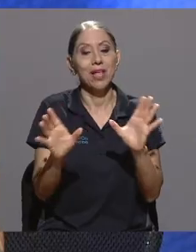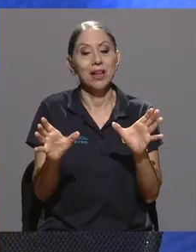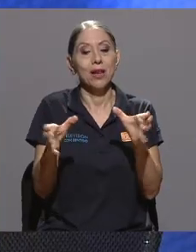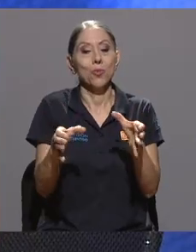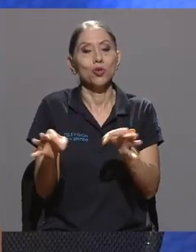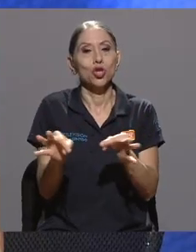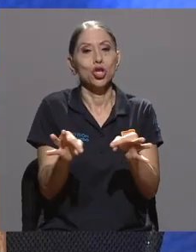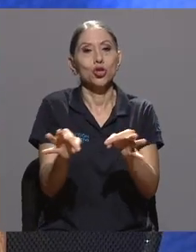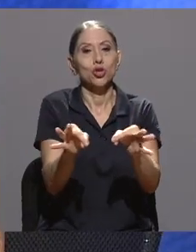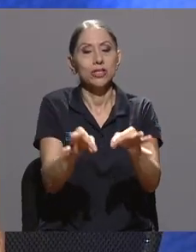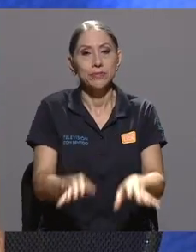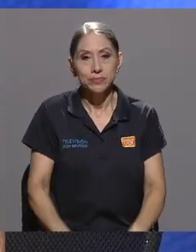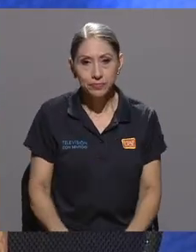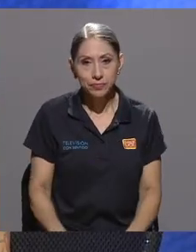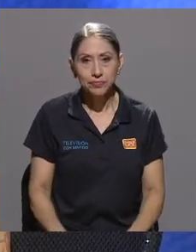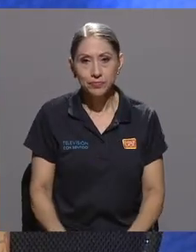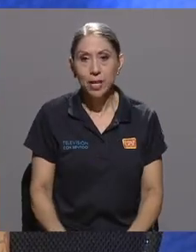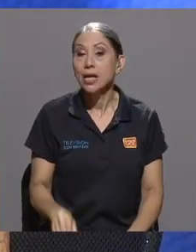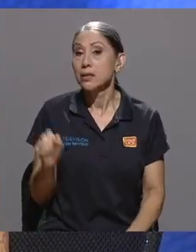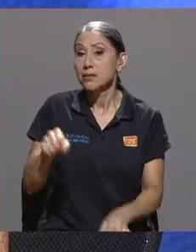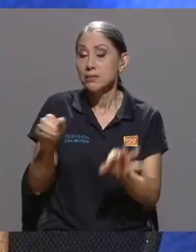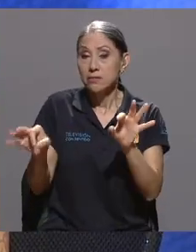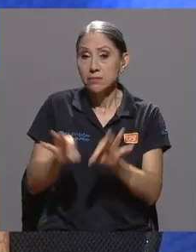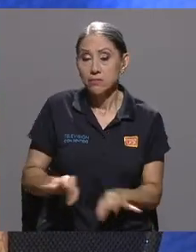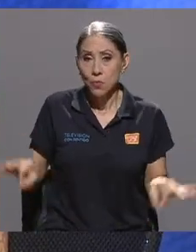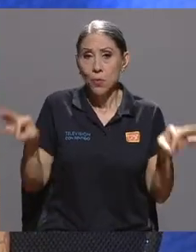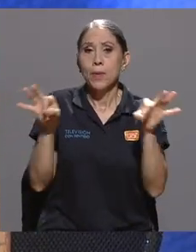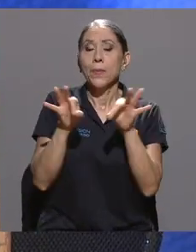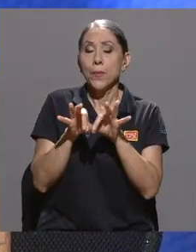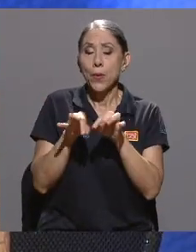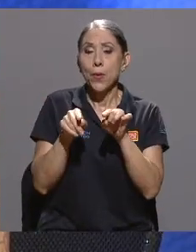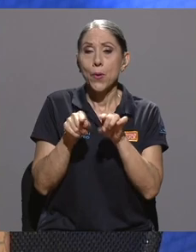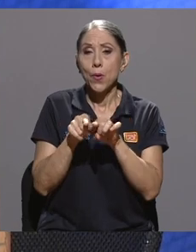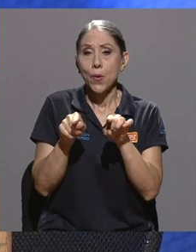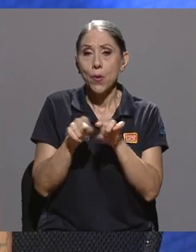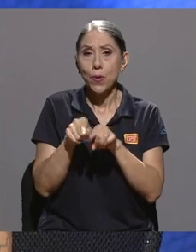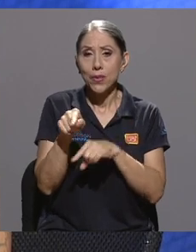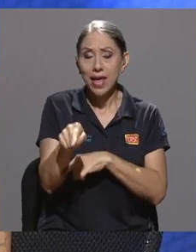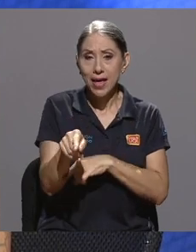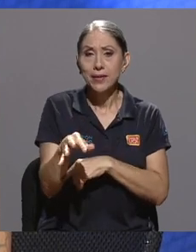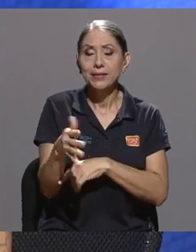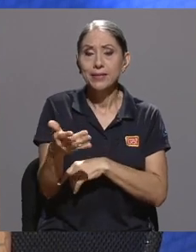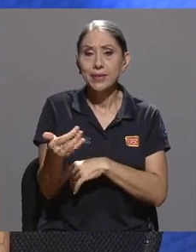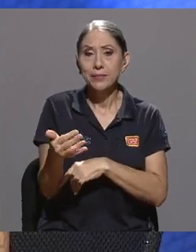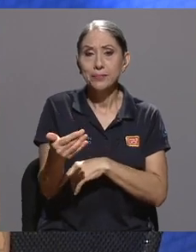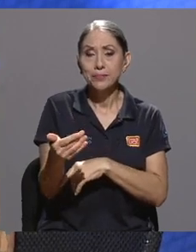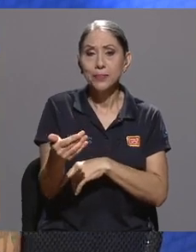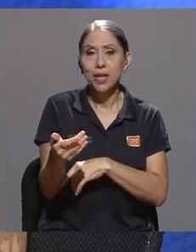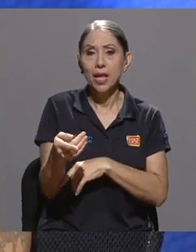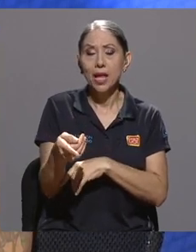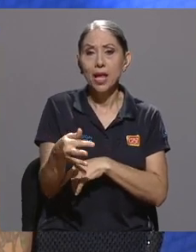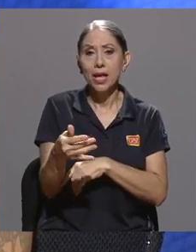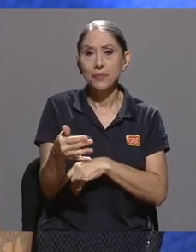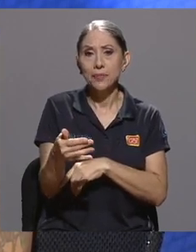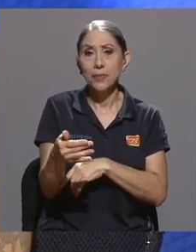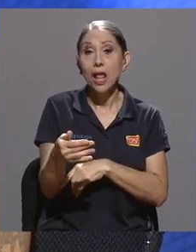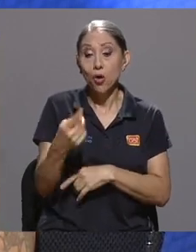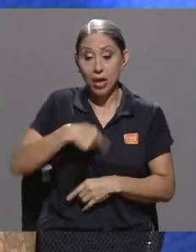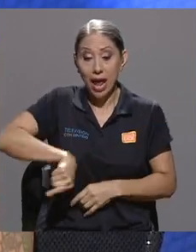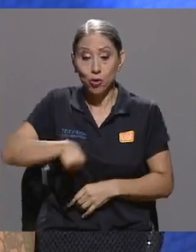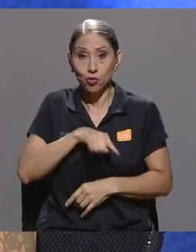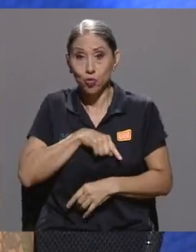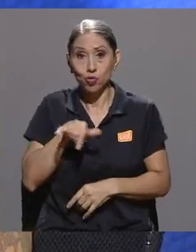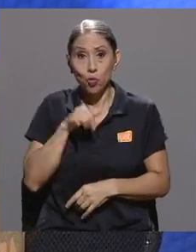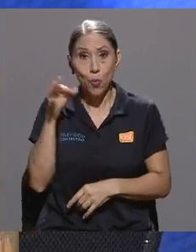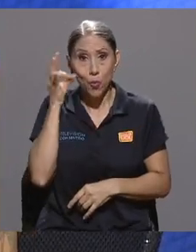Creo que importante también es, y viene también un poco a también lo que nos importa a nosotros